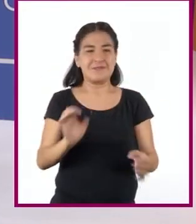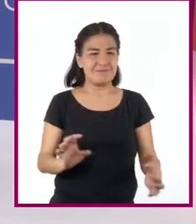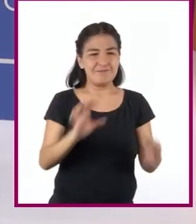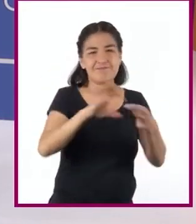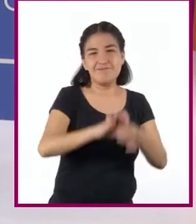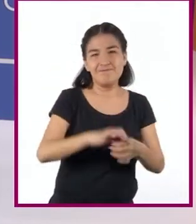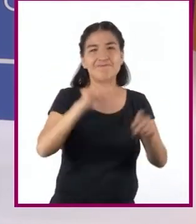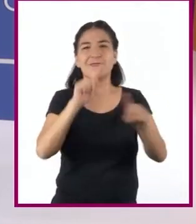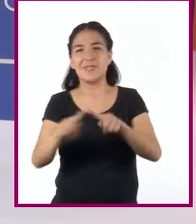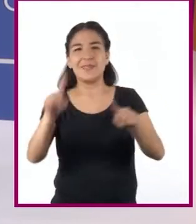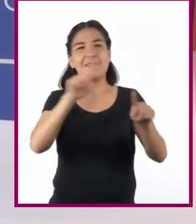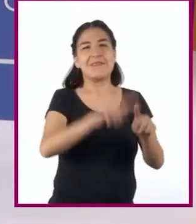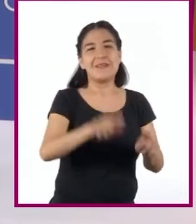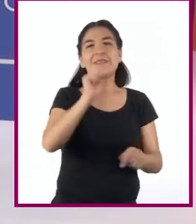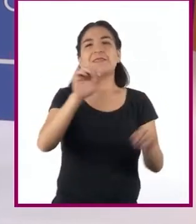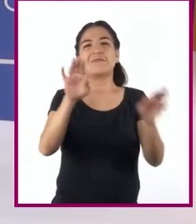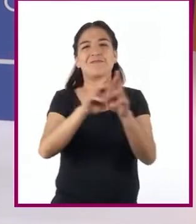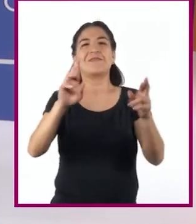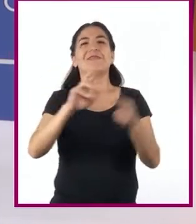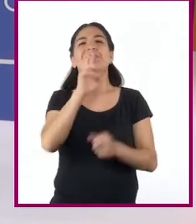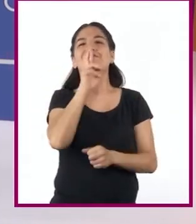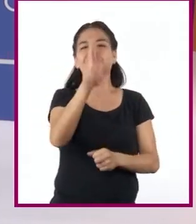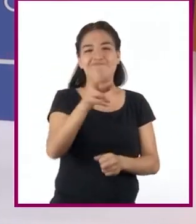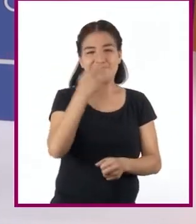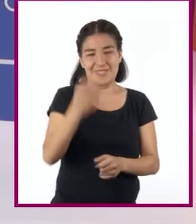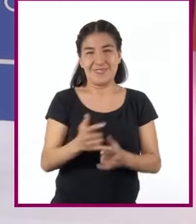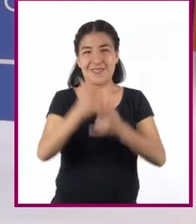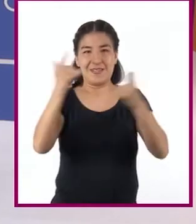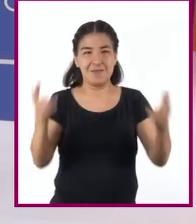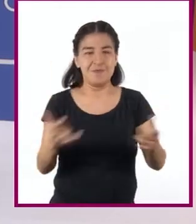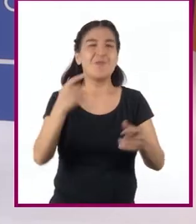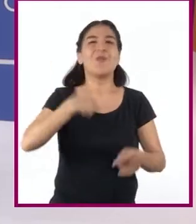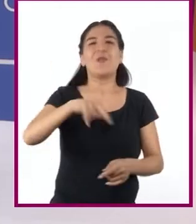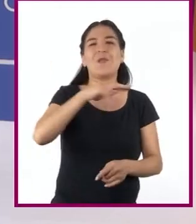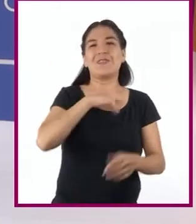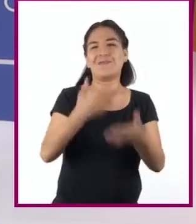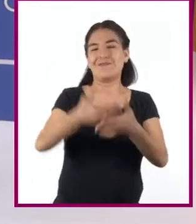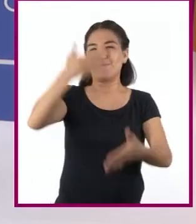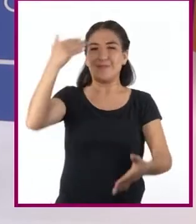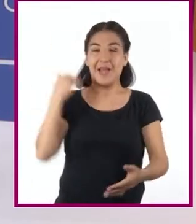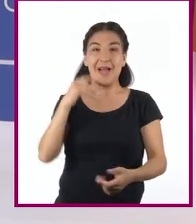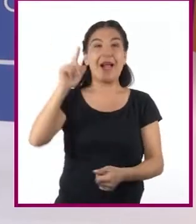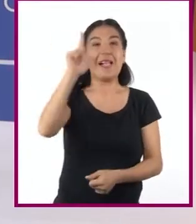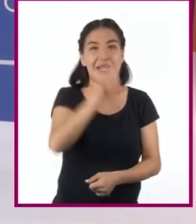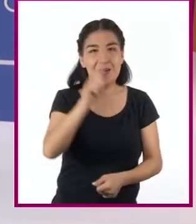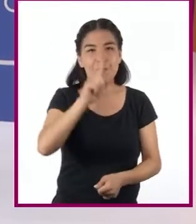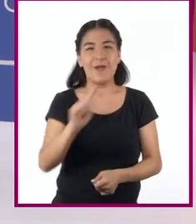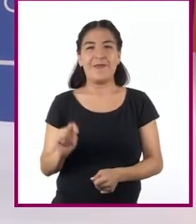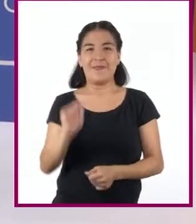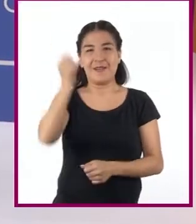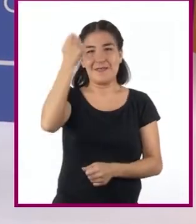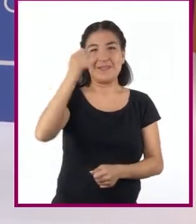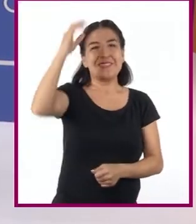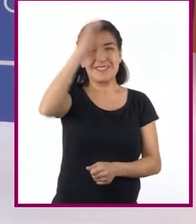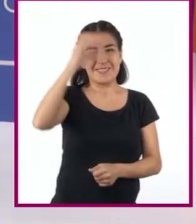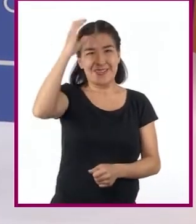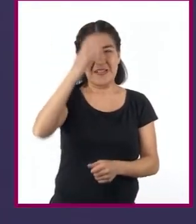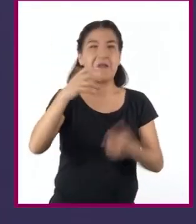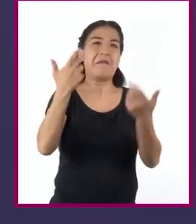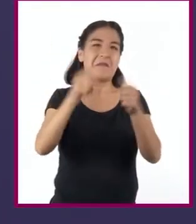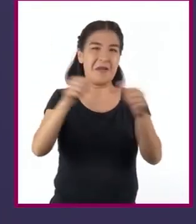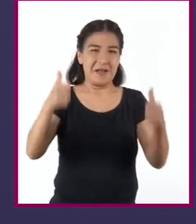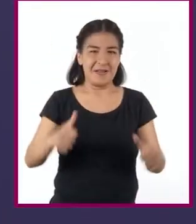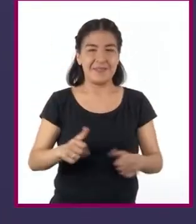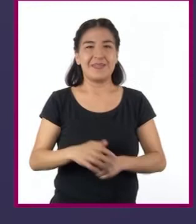y que somos el resultado de la historia, es decir, de nuestro pasado, ya sea en lengua, tecnología, ciencia o arte.